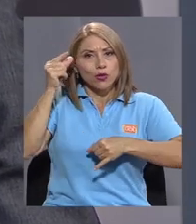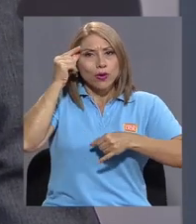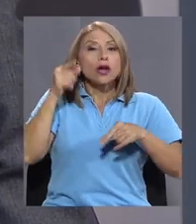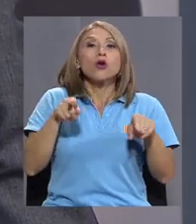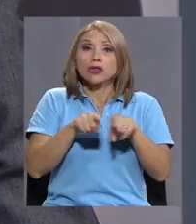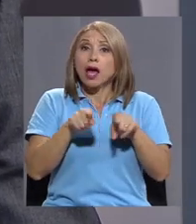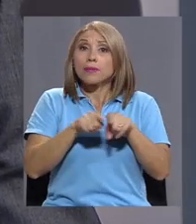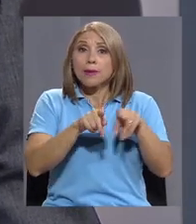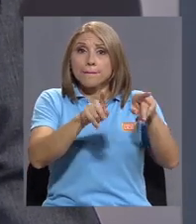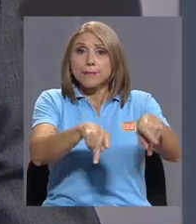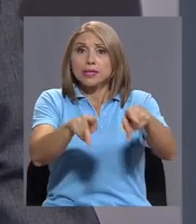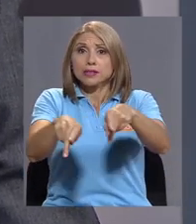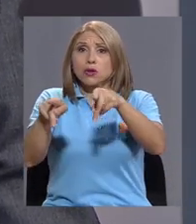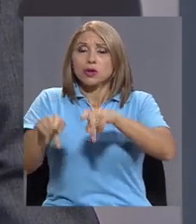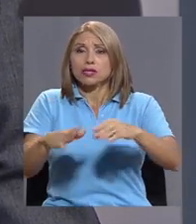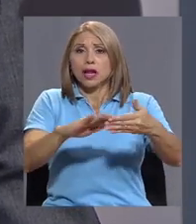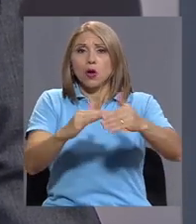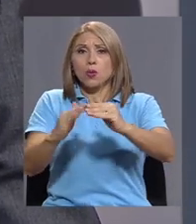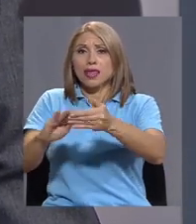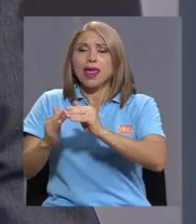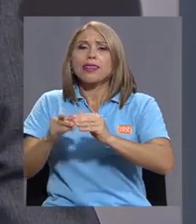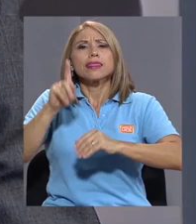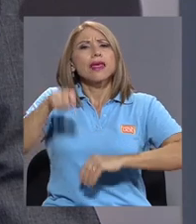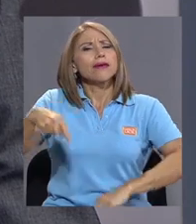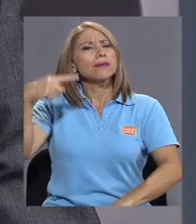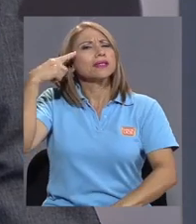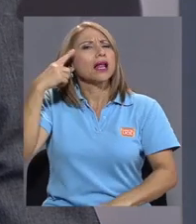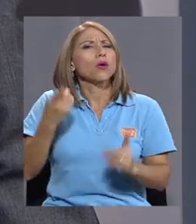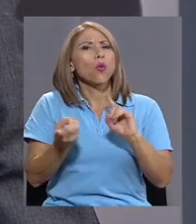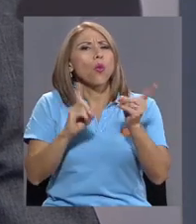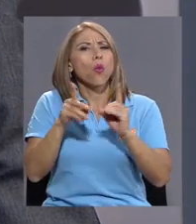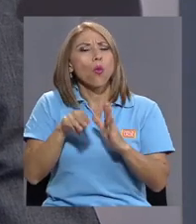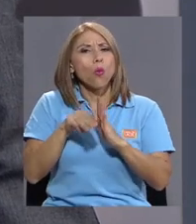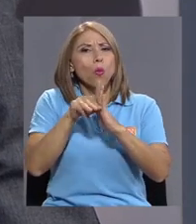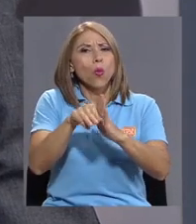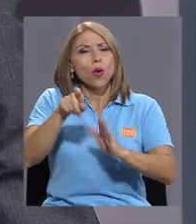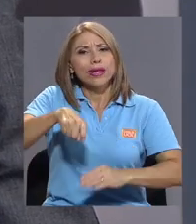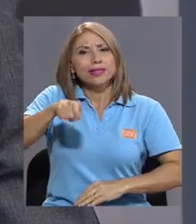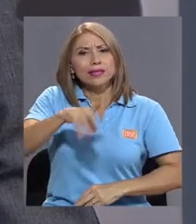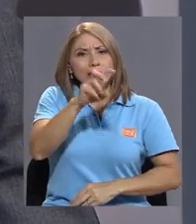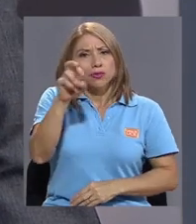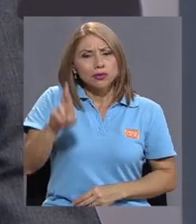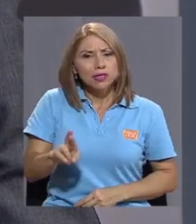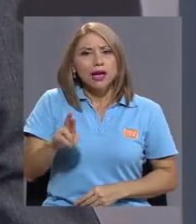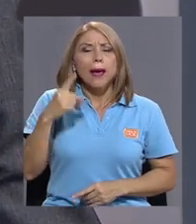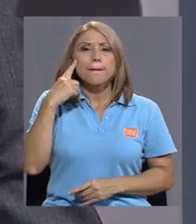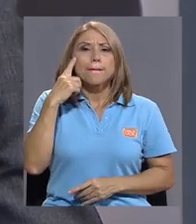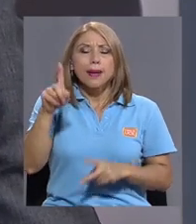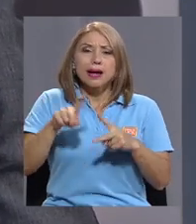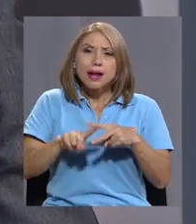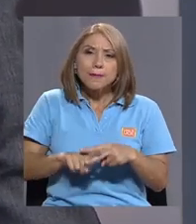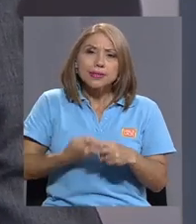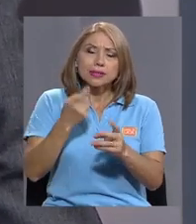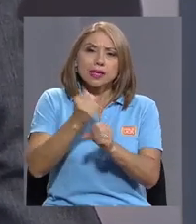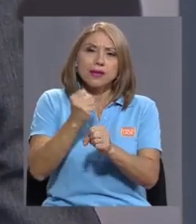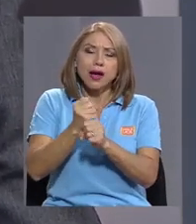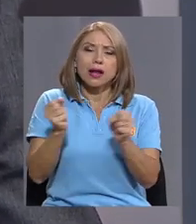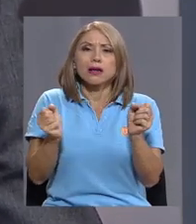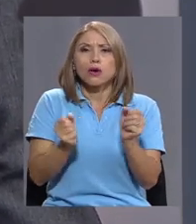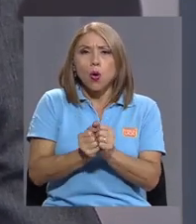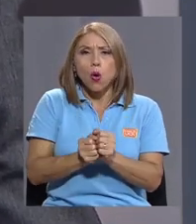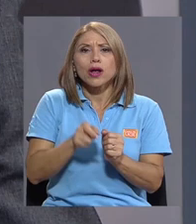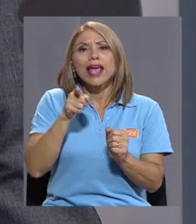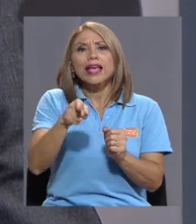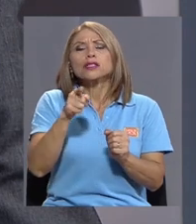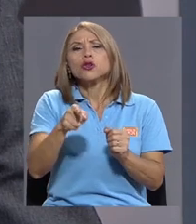la comunidad también, debemos de hacer un replanteamiento de cuál es el modelo que necesita Costa Rica para empezar a trabajar con esos